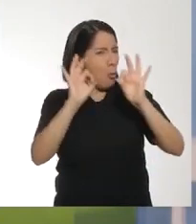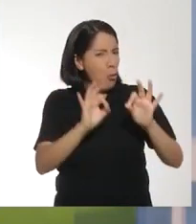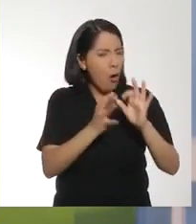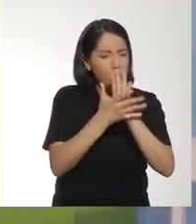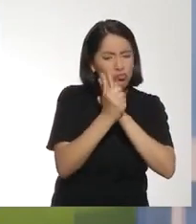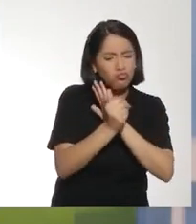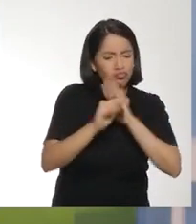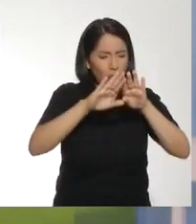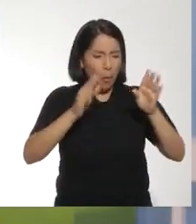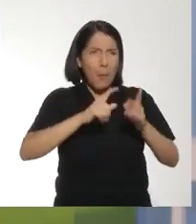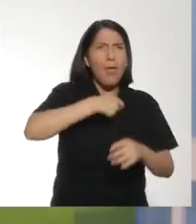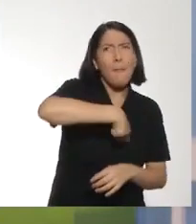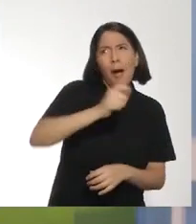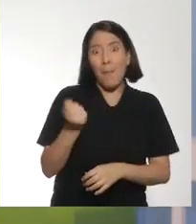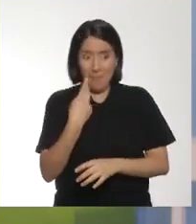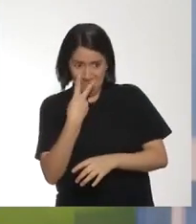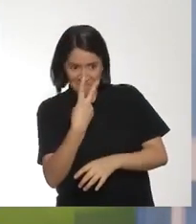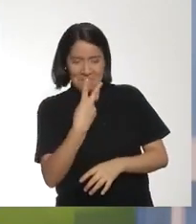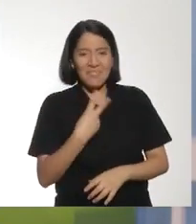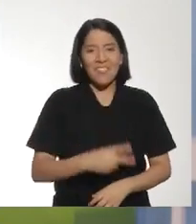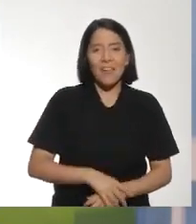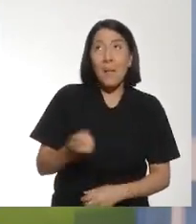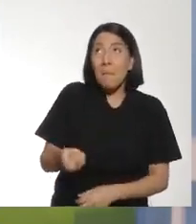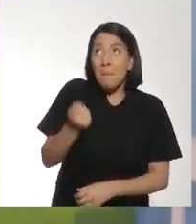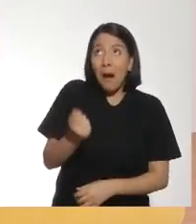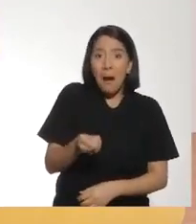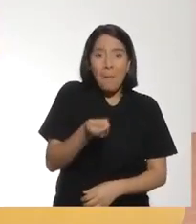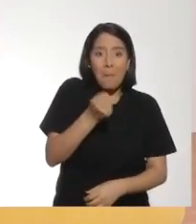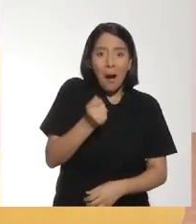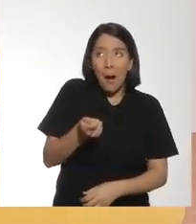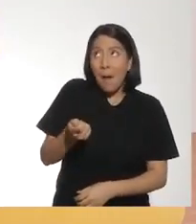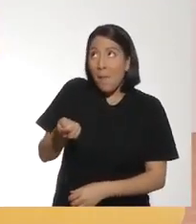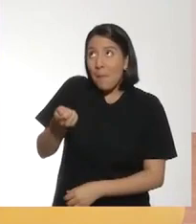dado cuenta que también soy muy bueno en el tenis de mesa. El ping-pong. Mira.